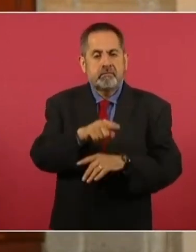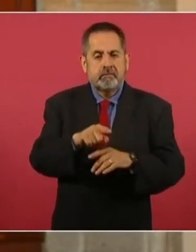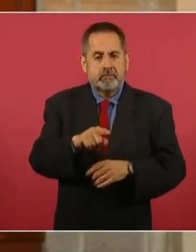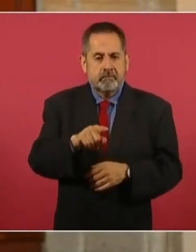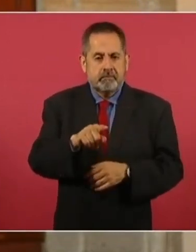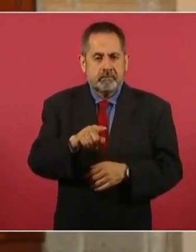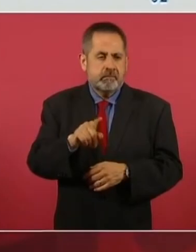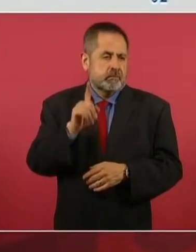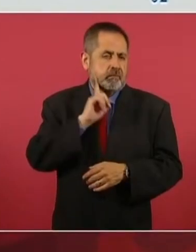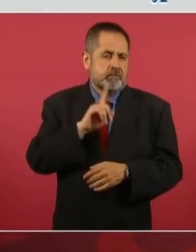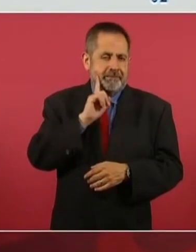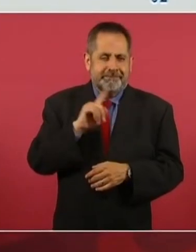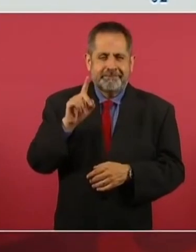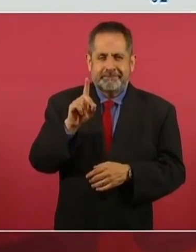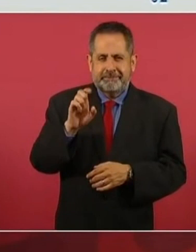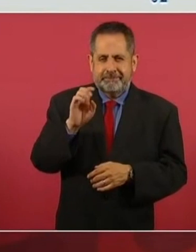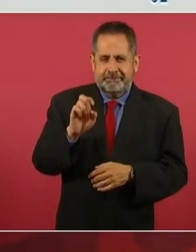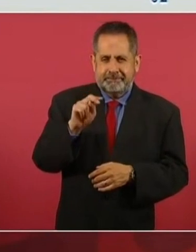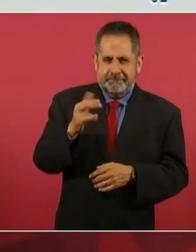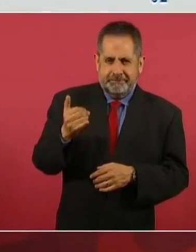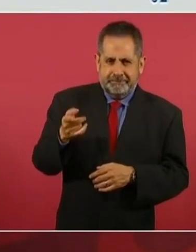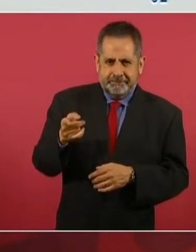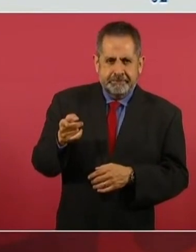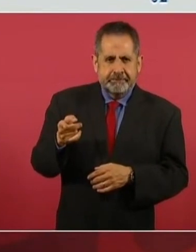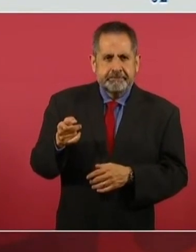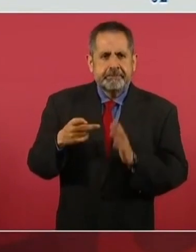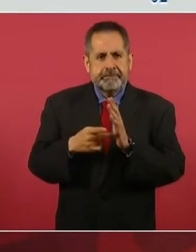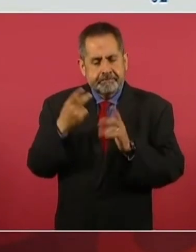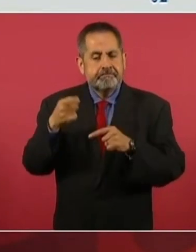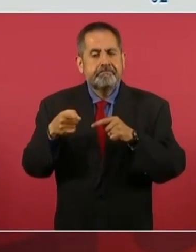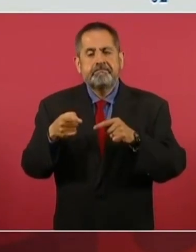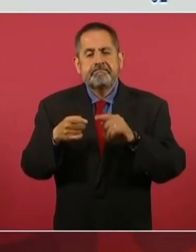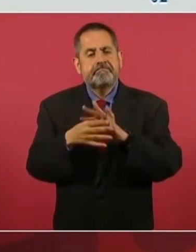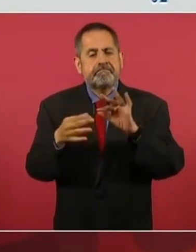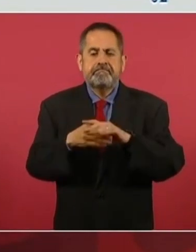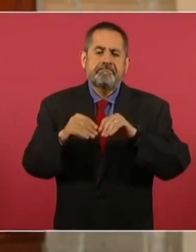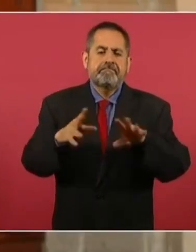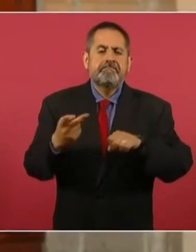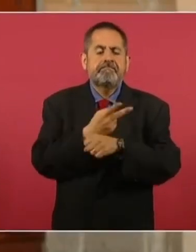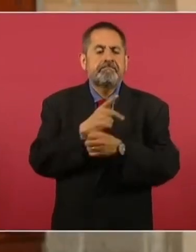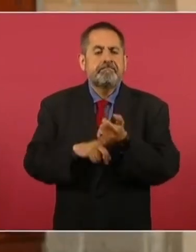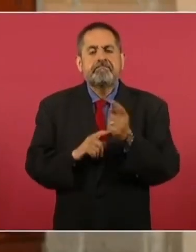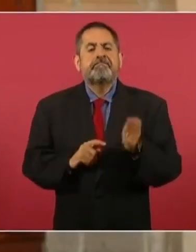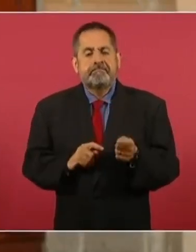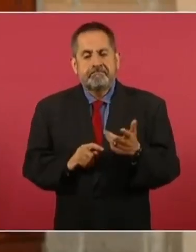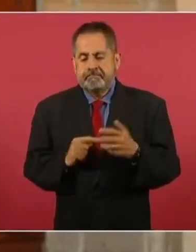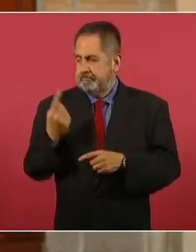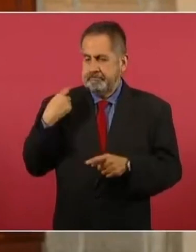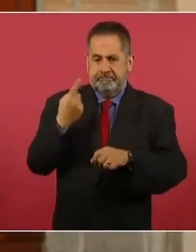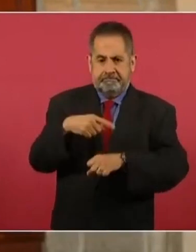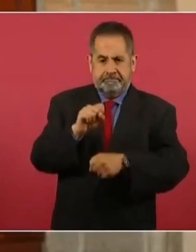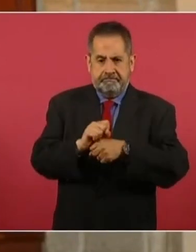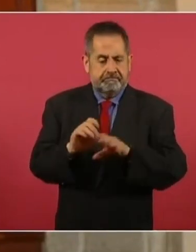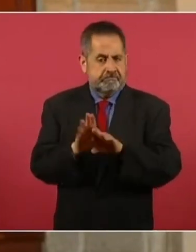Devan y Susana Escobar Basaldúa consideramos relevante reiterar lo que se generó esta semana